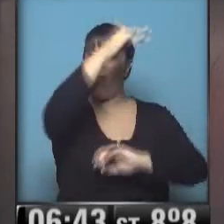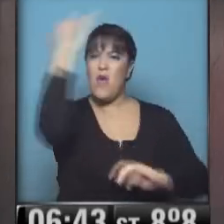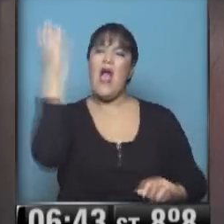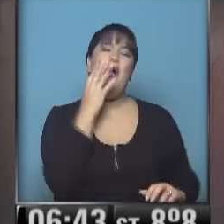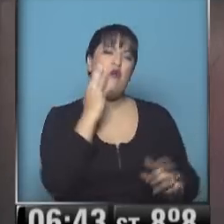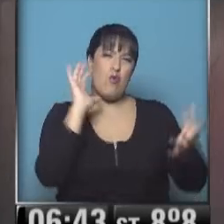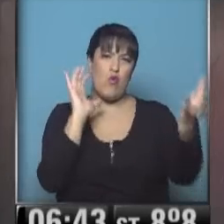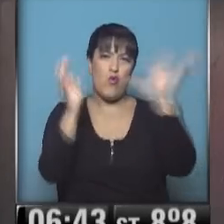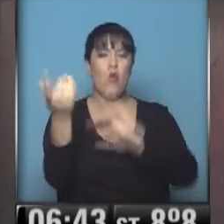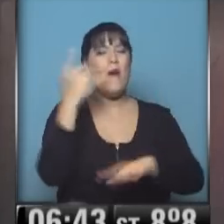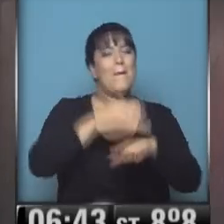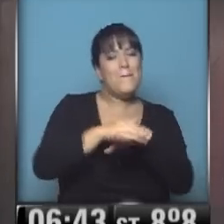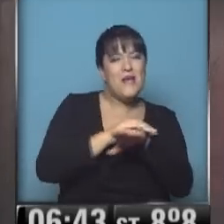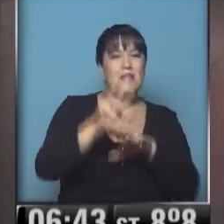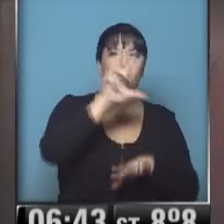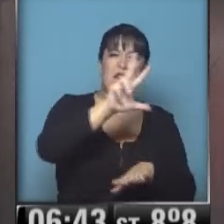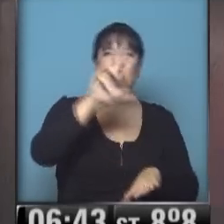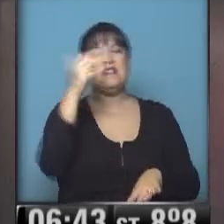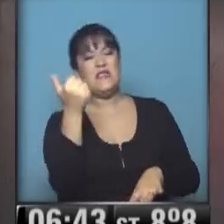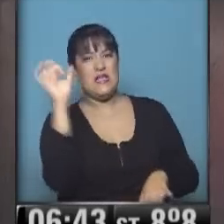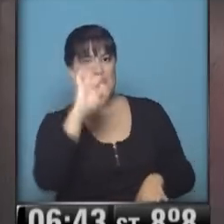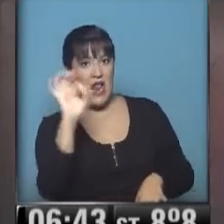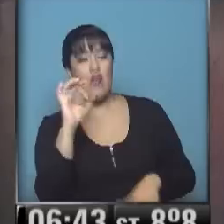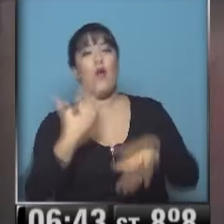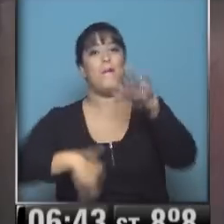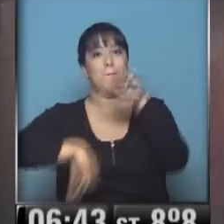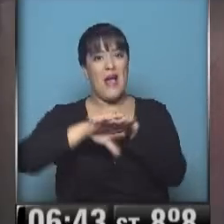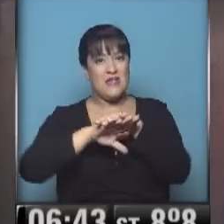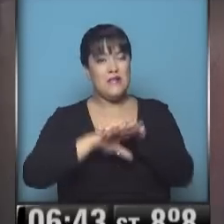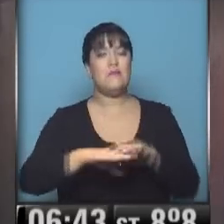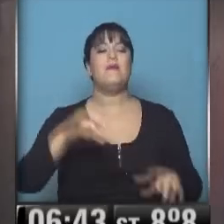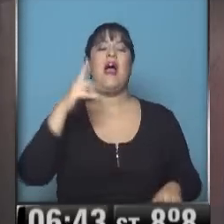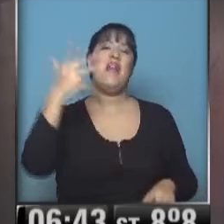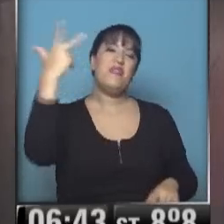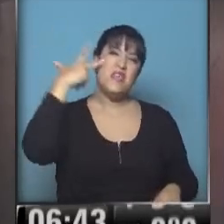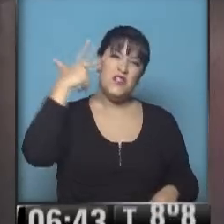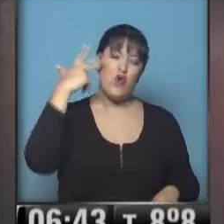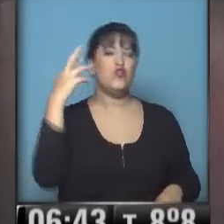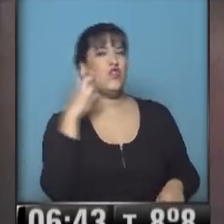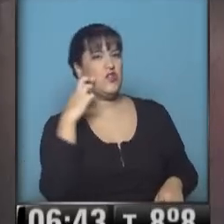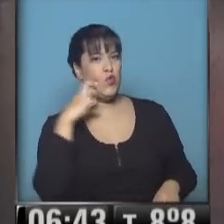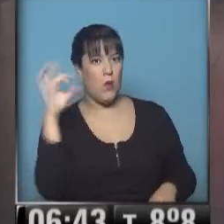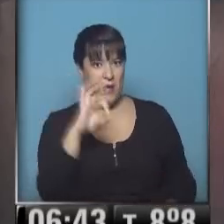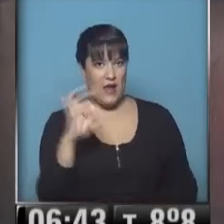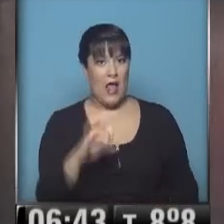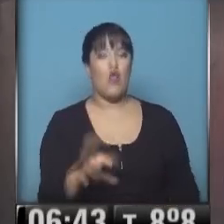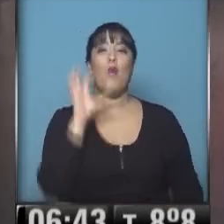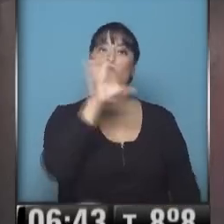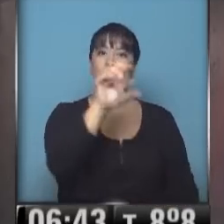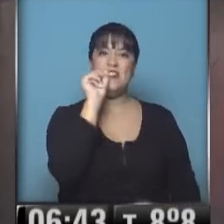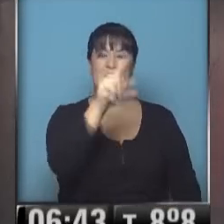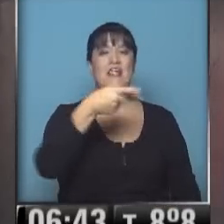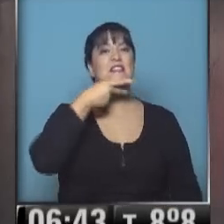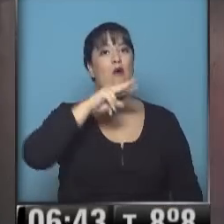mañana fría con mínimas entre 3 y 6 grados. Y las máximas hasta 18 o 19 en la provincia de San Juan. Nos